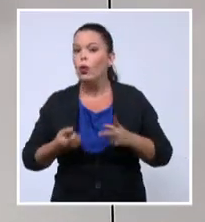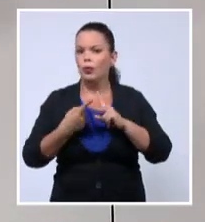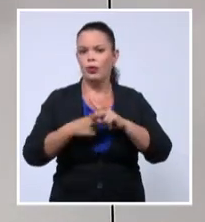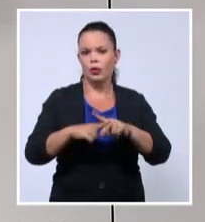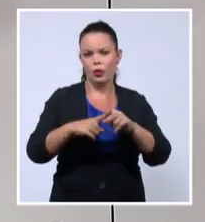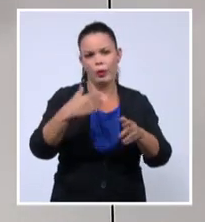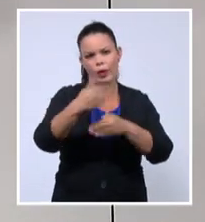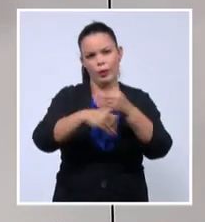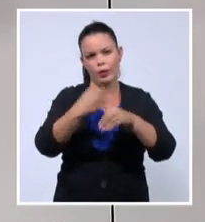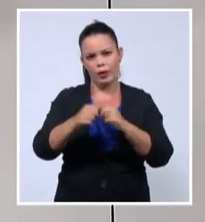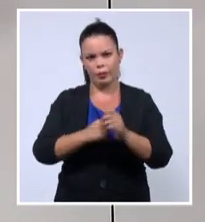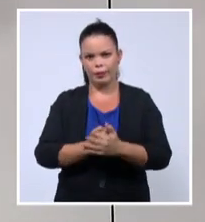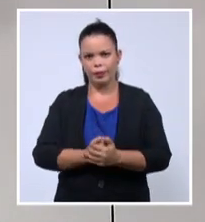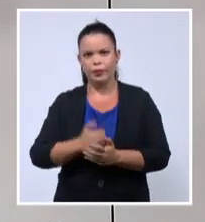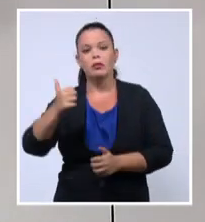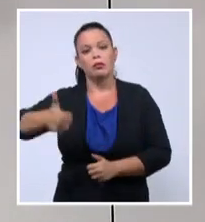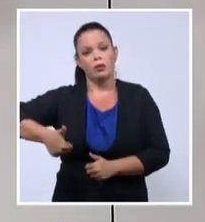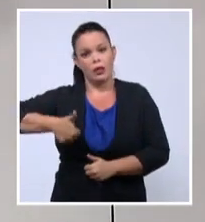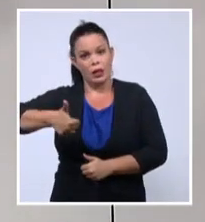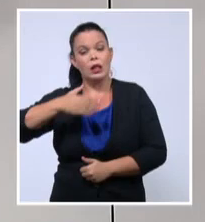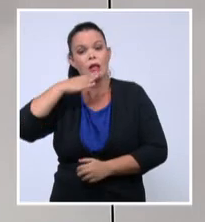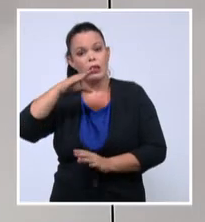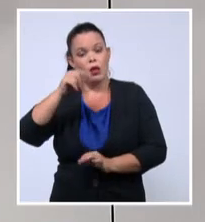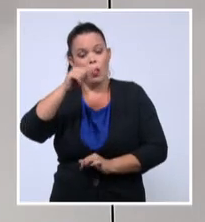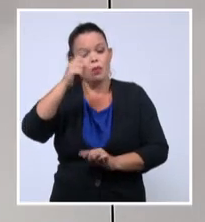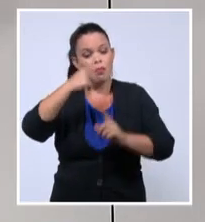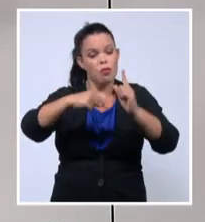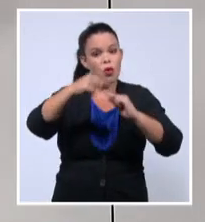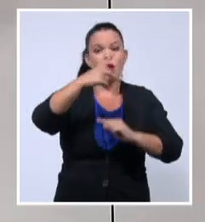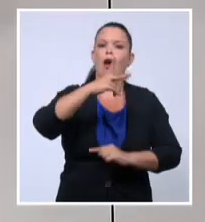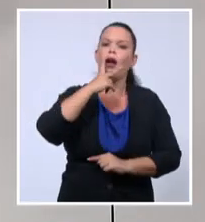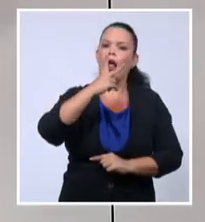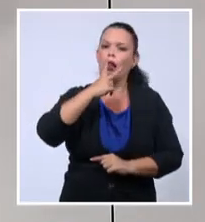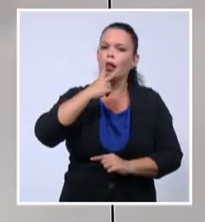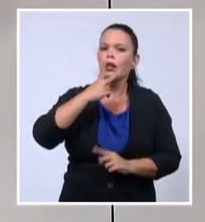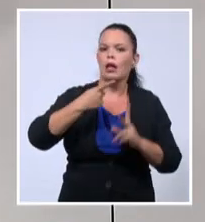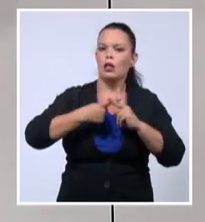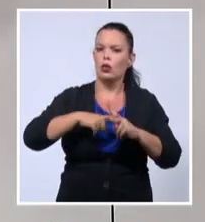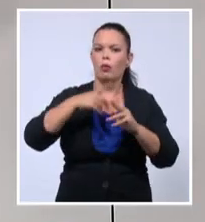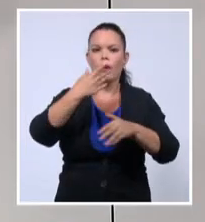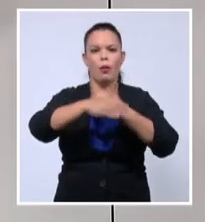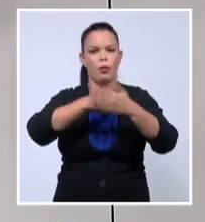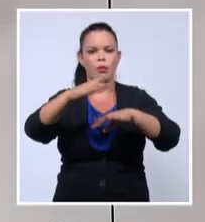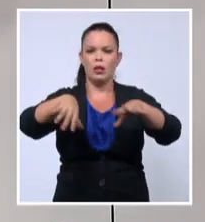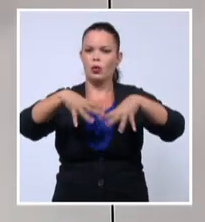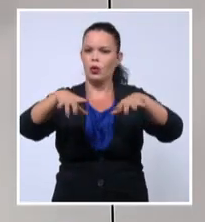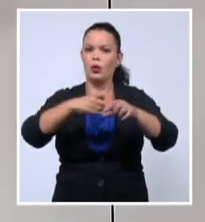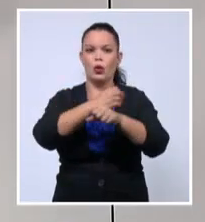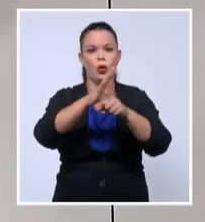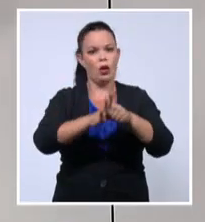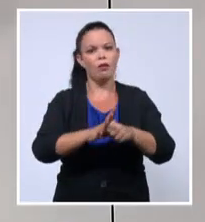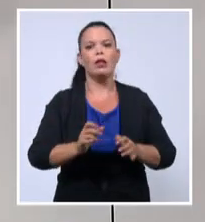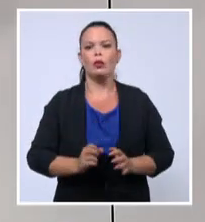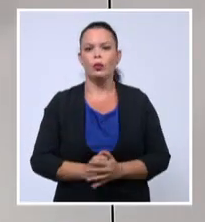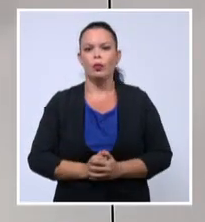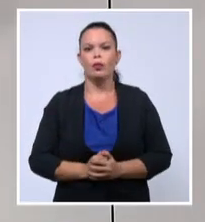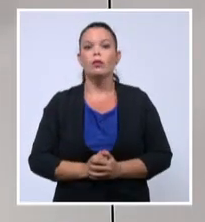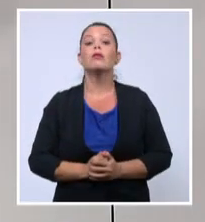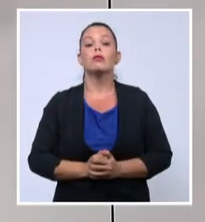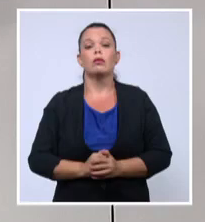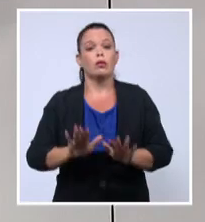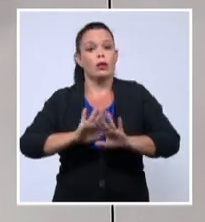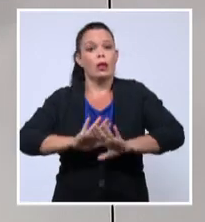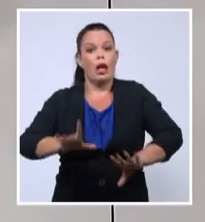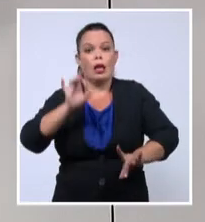su máxima prioridad será atender la pandemia. Incluso este miércoles, desde su bastión en Delaware, convocó a todos los